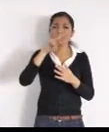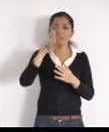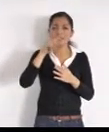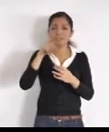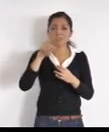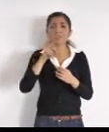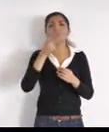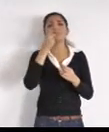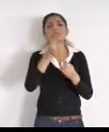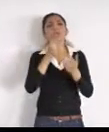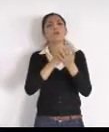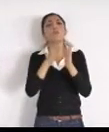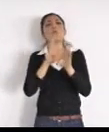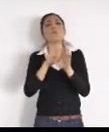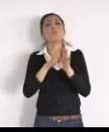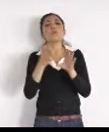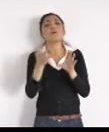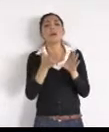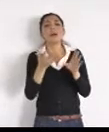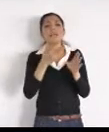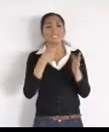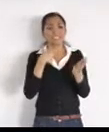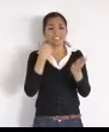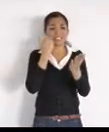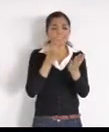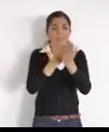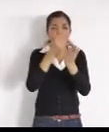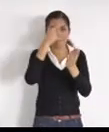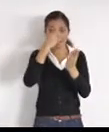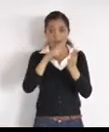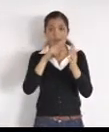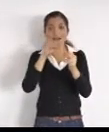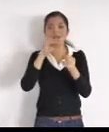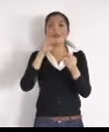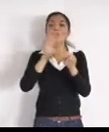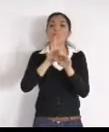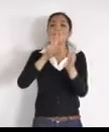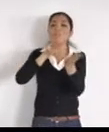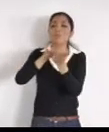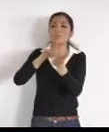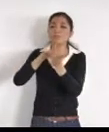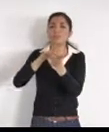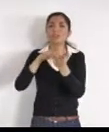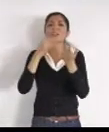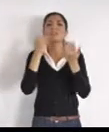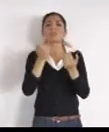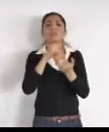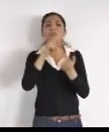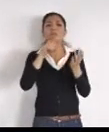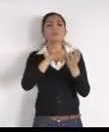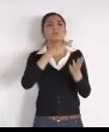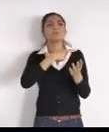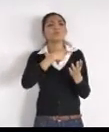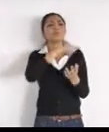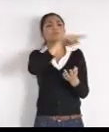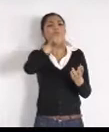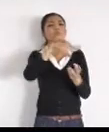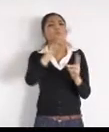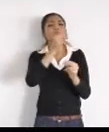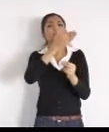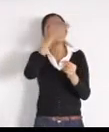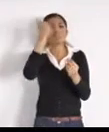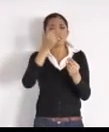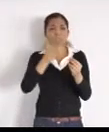deberán de checar, a su personal, de la Wabi, no tienen capacidad, tendrán títulos, pero no resuelven, ningún problema, al contrario, crean más,